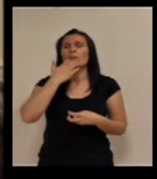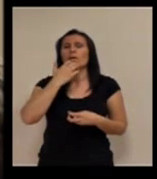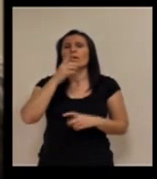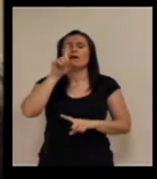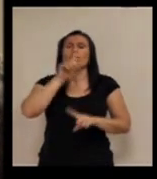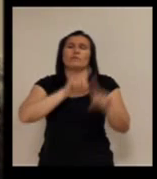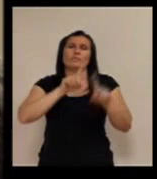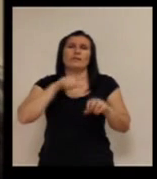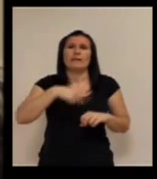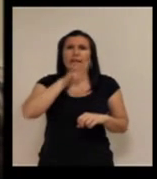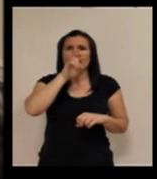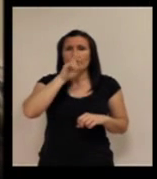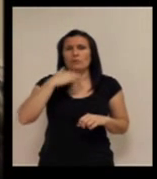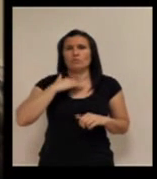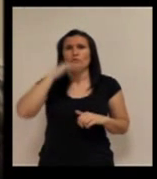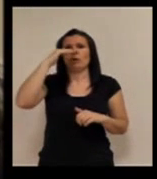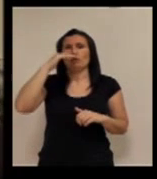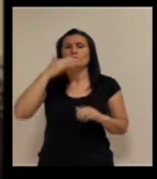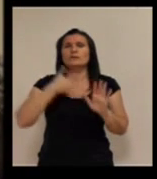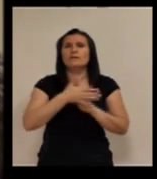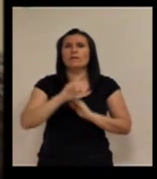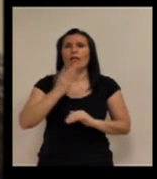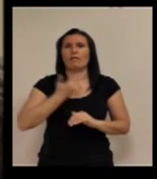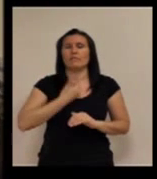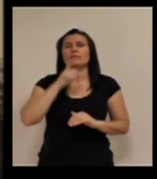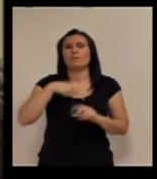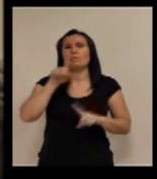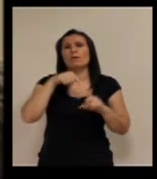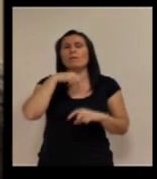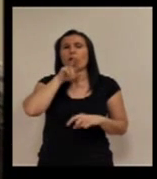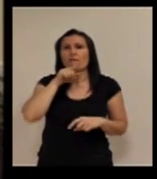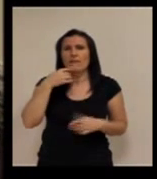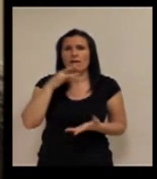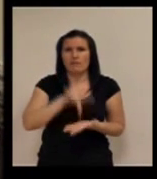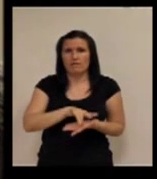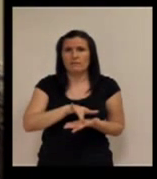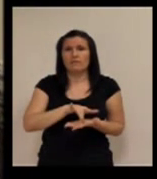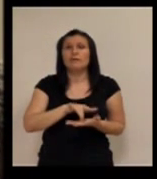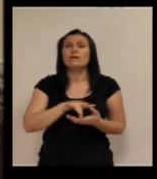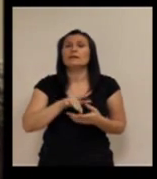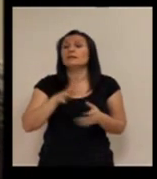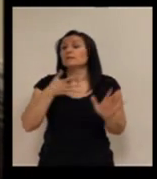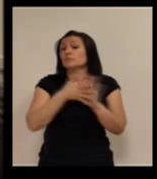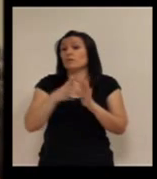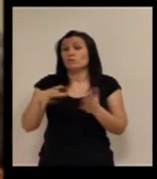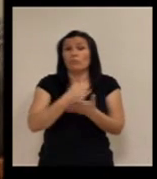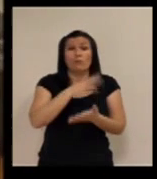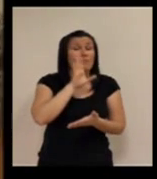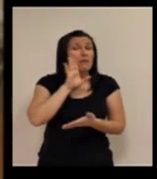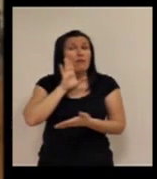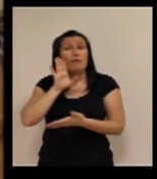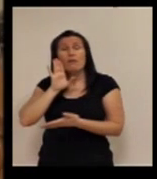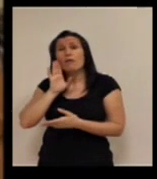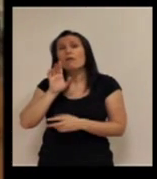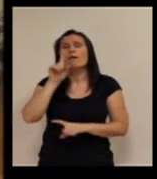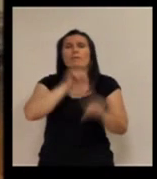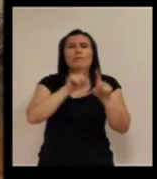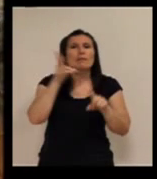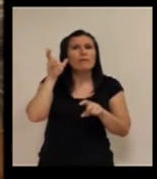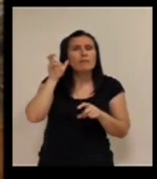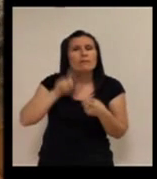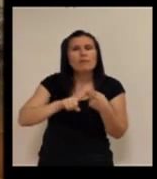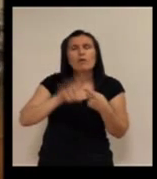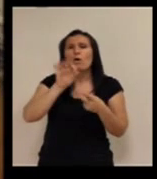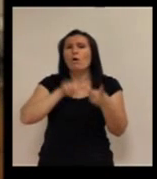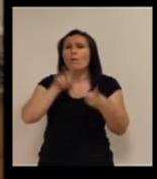respiratorio superior que produce también dificultades en el habla. Entonces, tanto las dificultades de audición como las